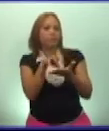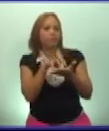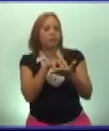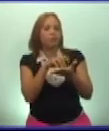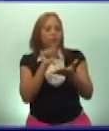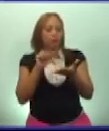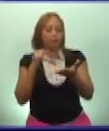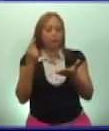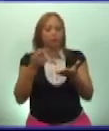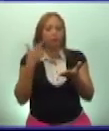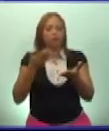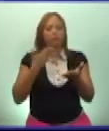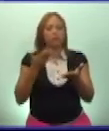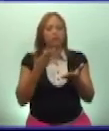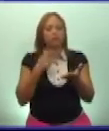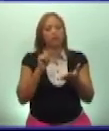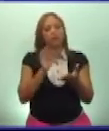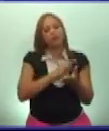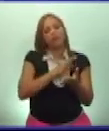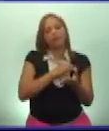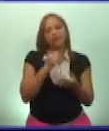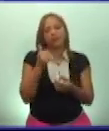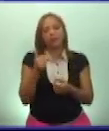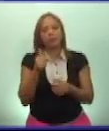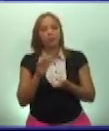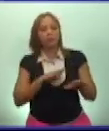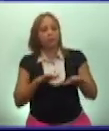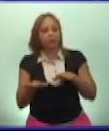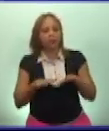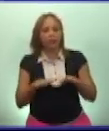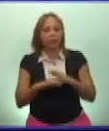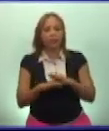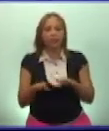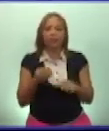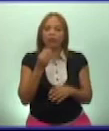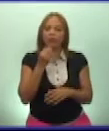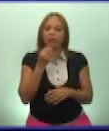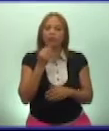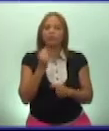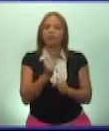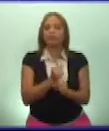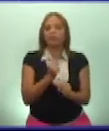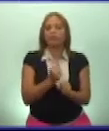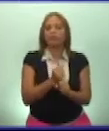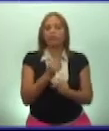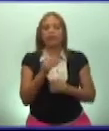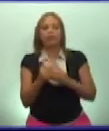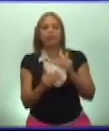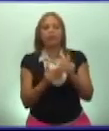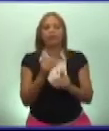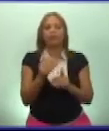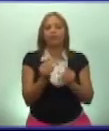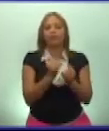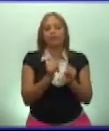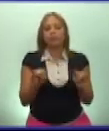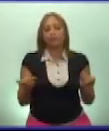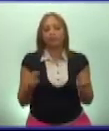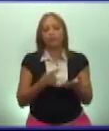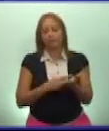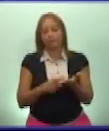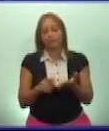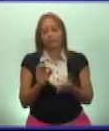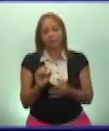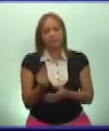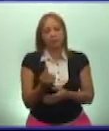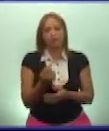comentamos para que se sientan mejor preparados y puedan ir trabajando de manera independiente durante la semana.